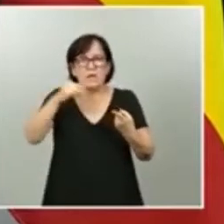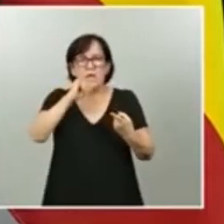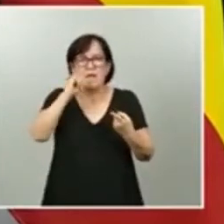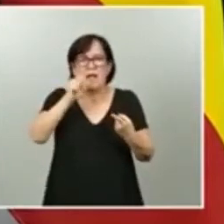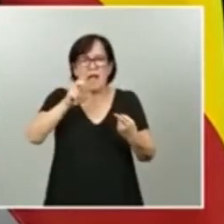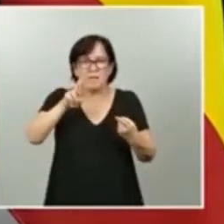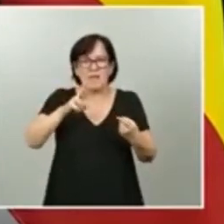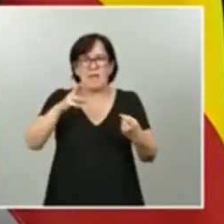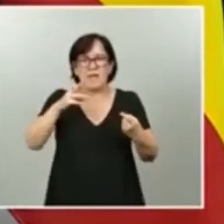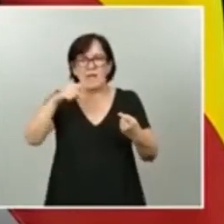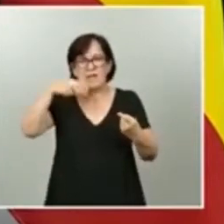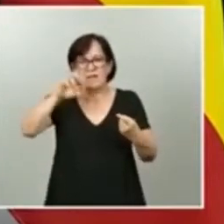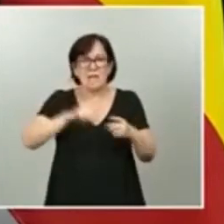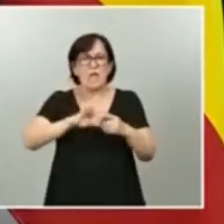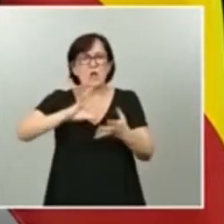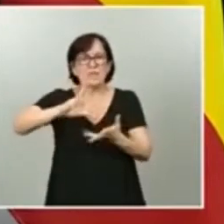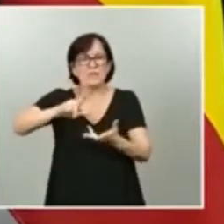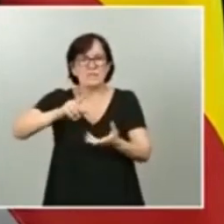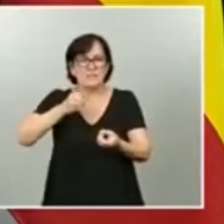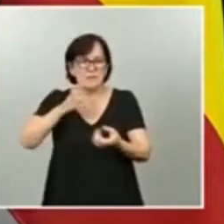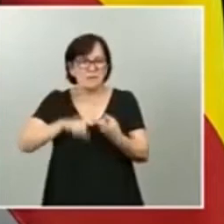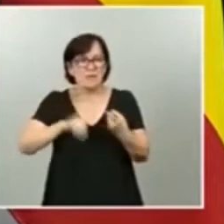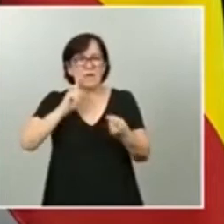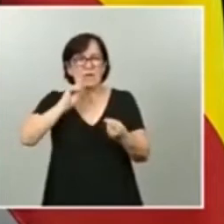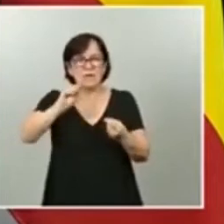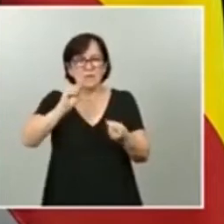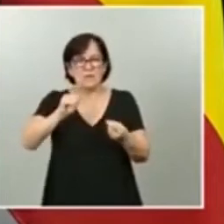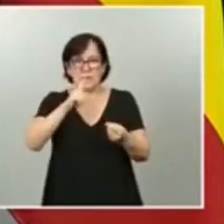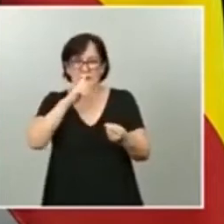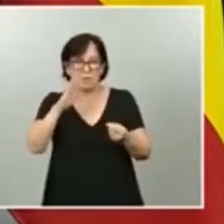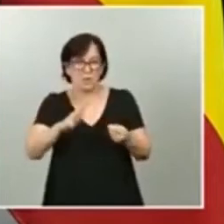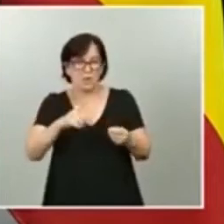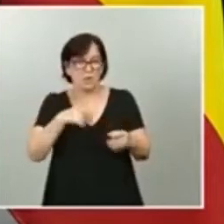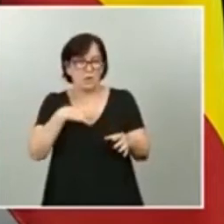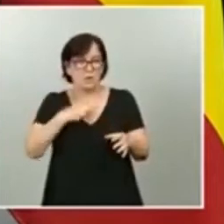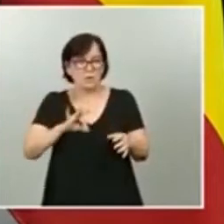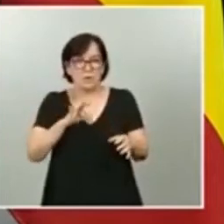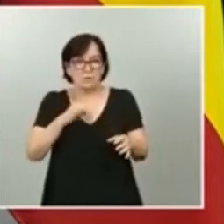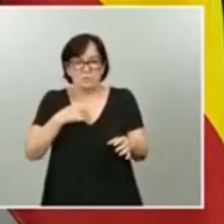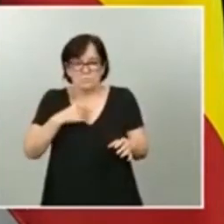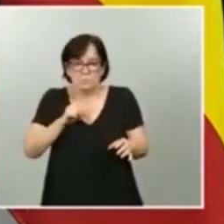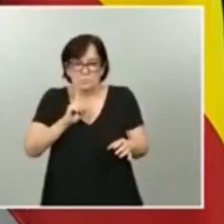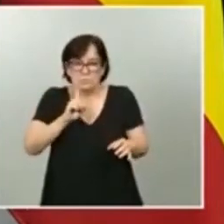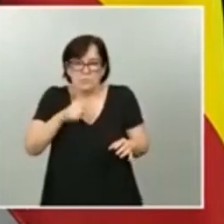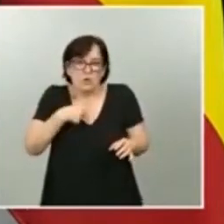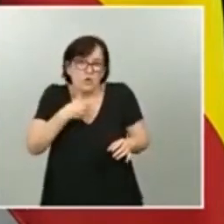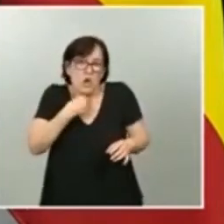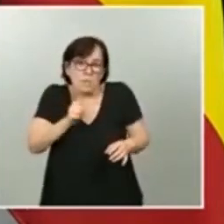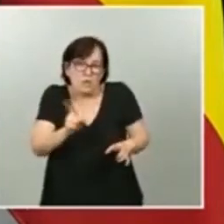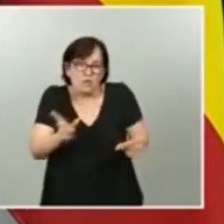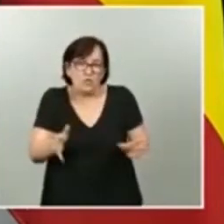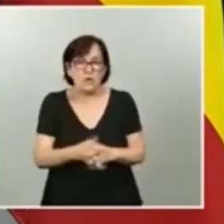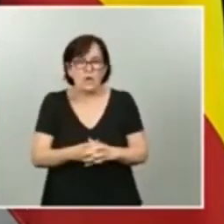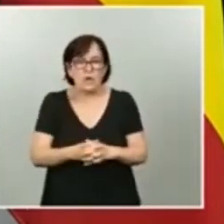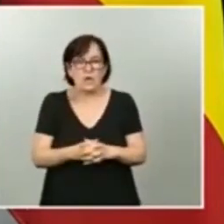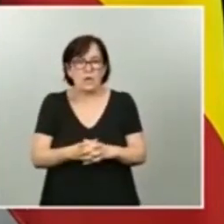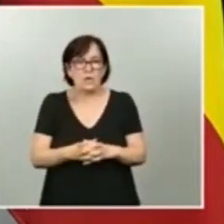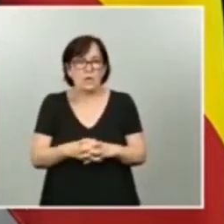y un telediario. Le han llamado Cloaquín y yo no me puedo identificar con eso. No me gusta. Y creo que lo digo